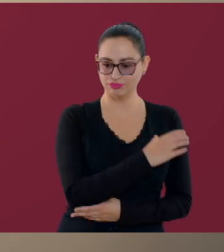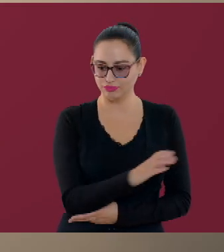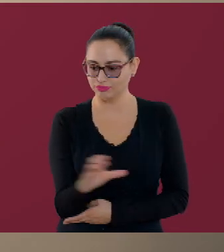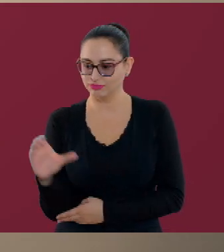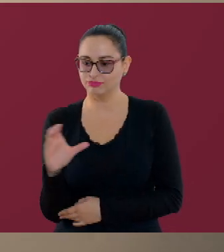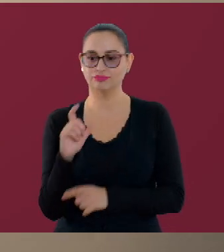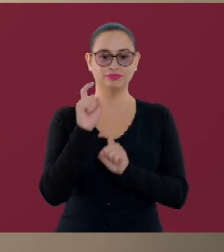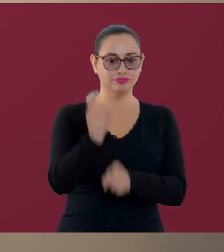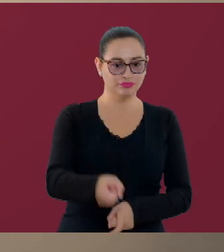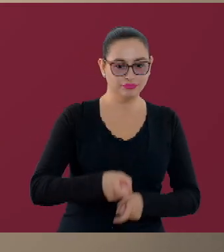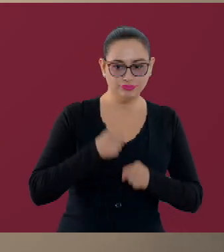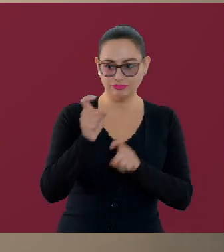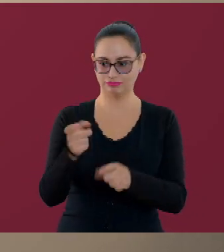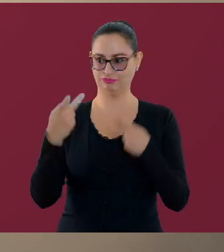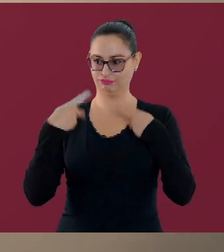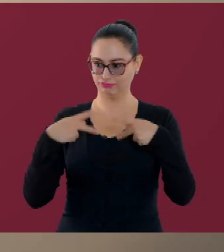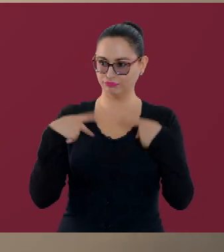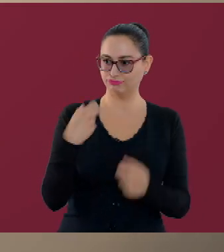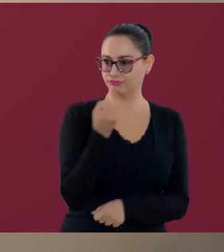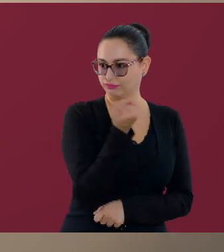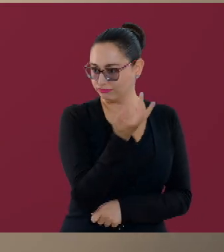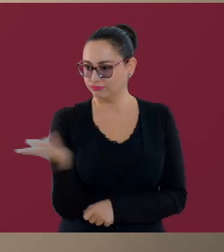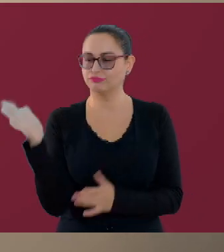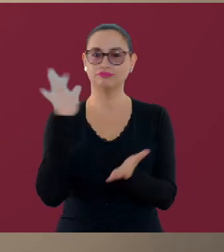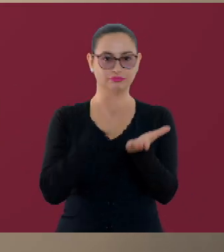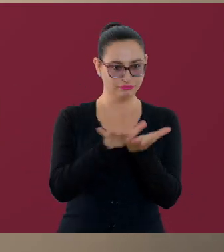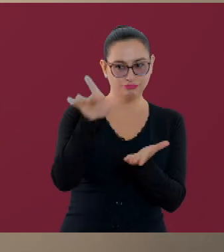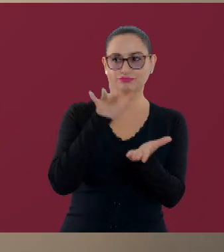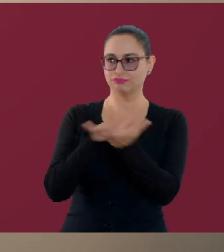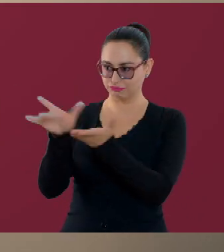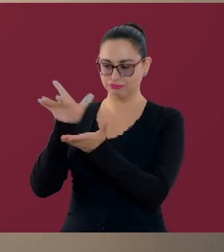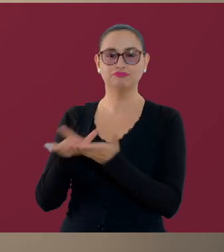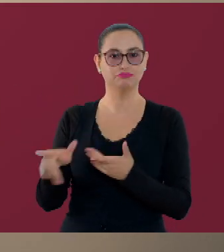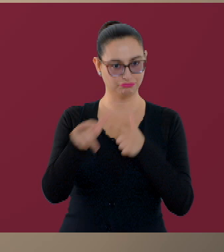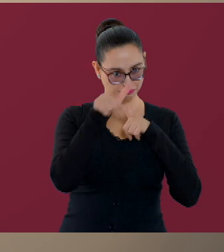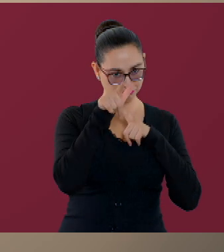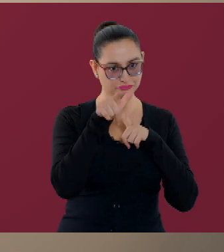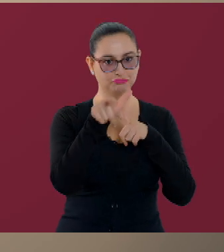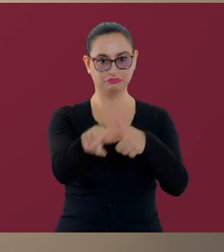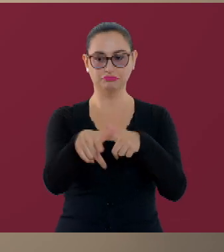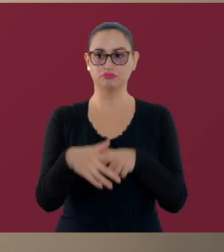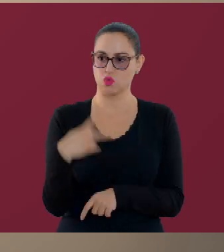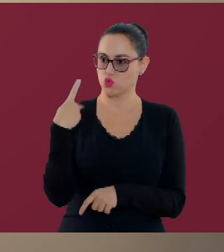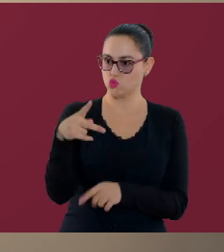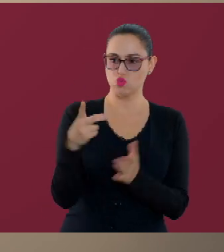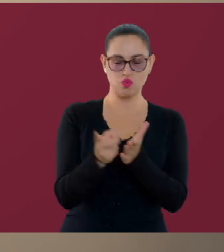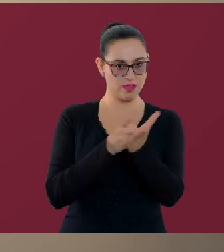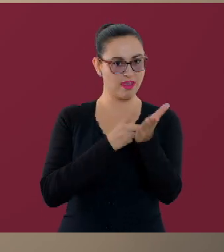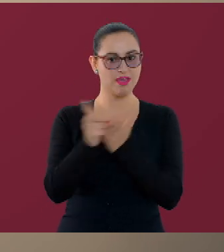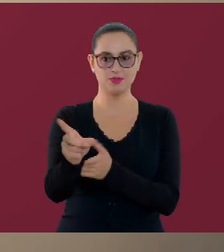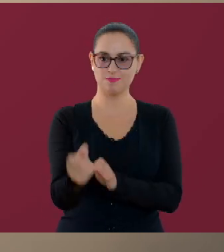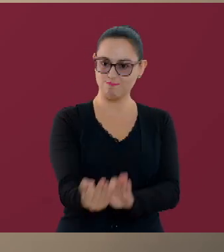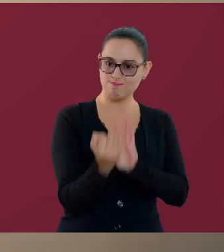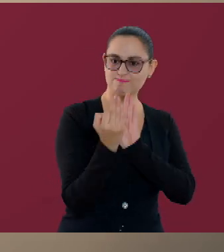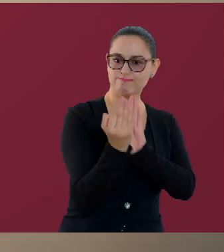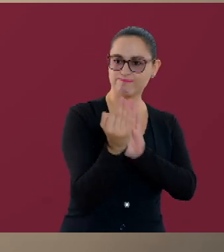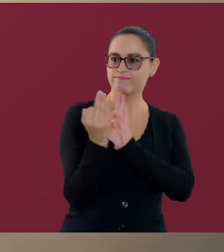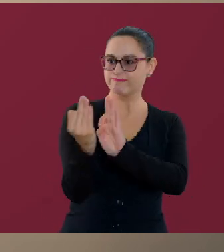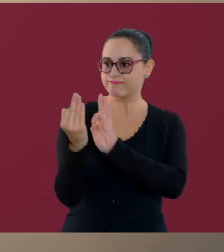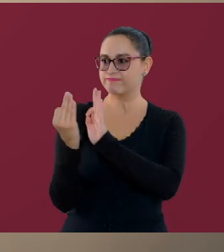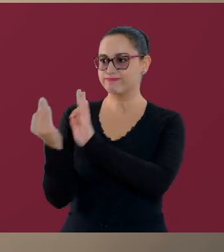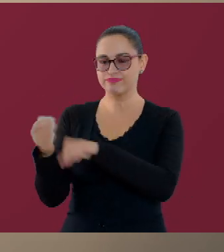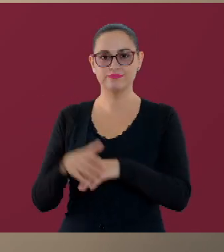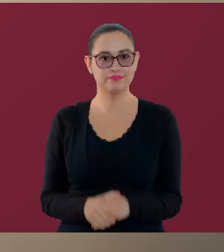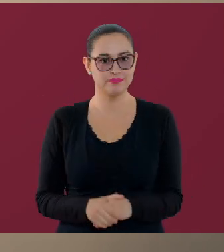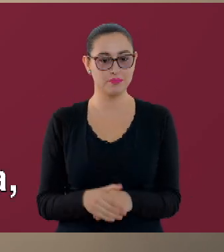Vamos a seguir apoyando a campesinos, a pescadores, entregándoles de manera directa lo que por derecho les